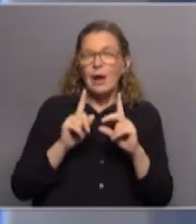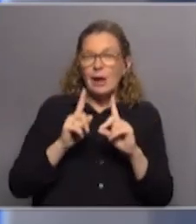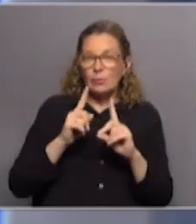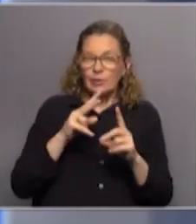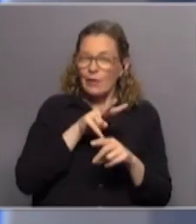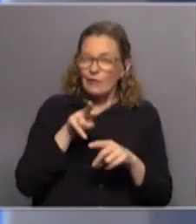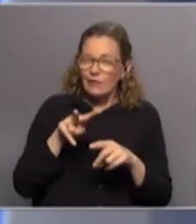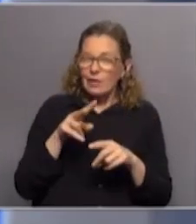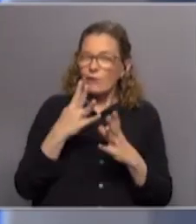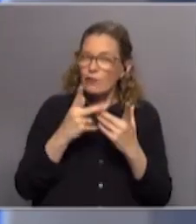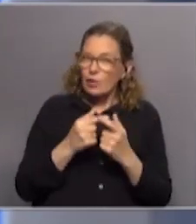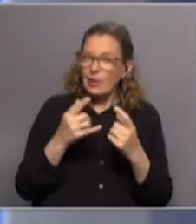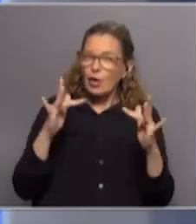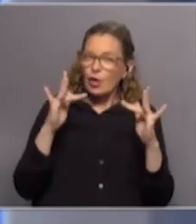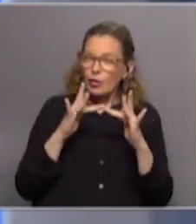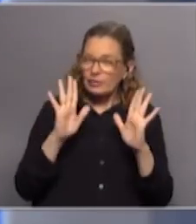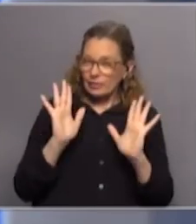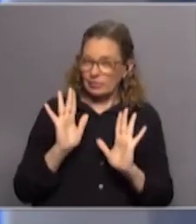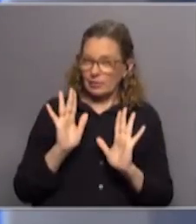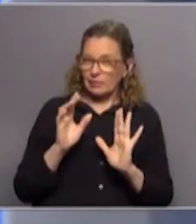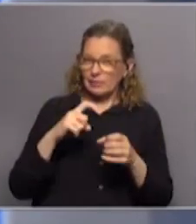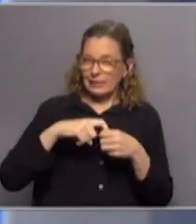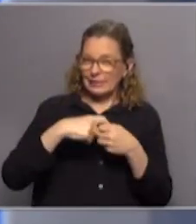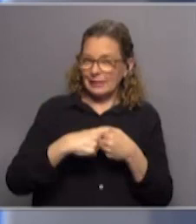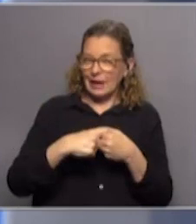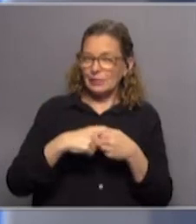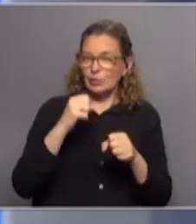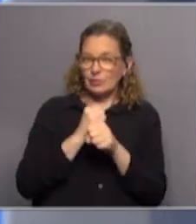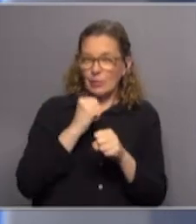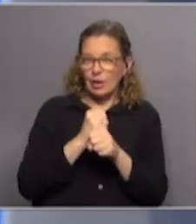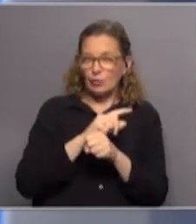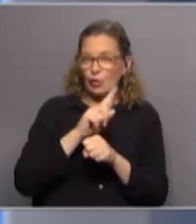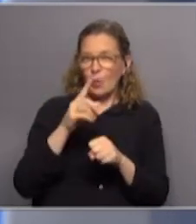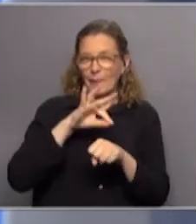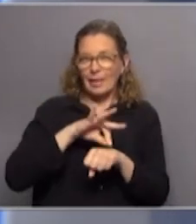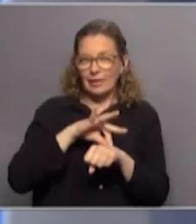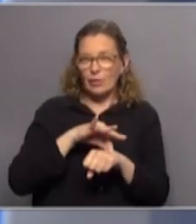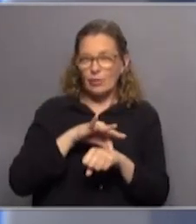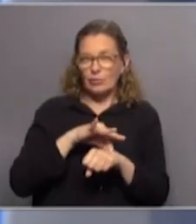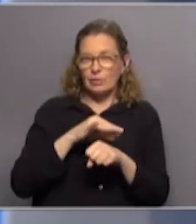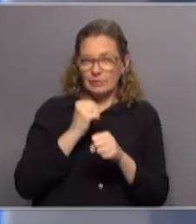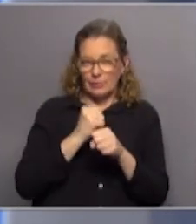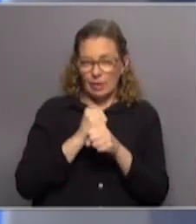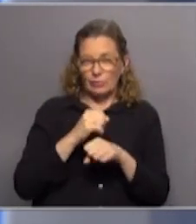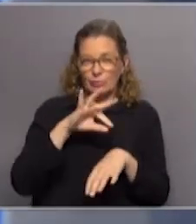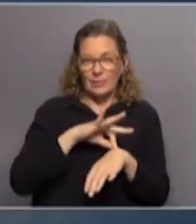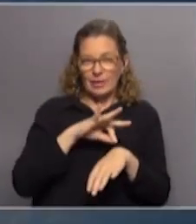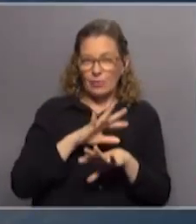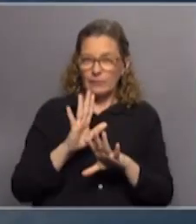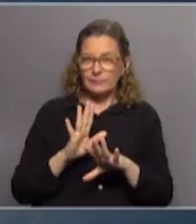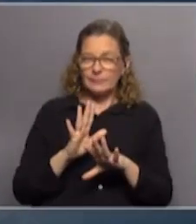visión coincidente del sindicato del funcionariado no médico con el funcionariado médico?